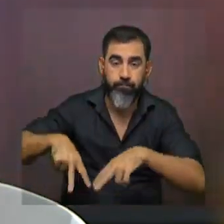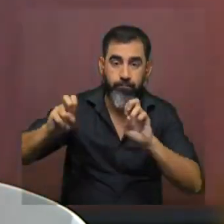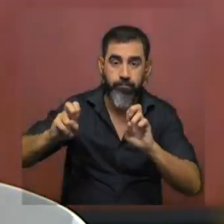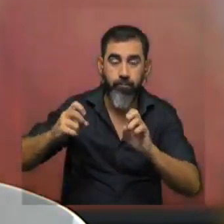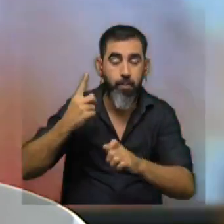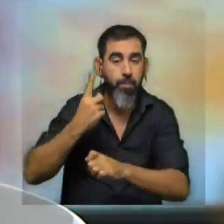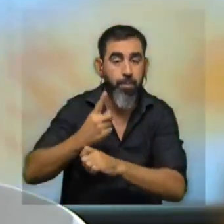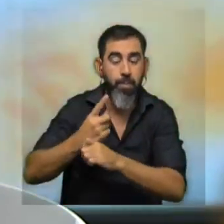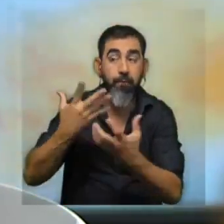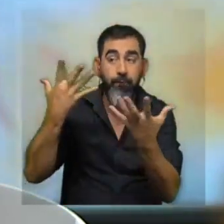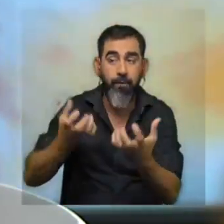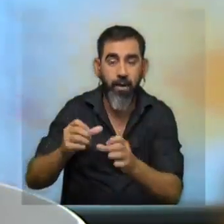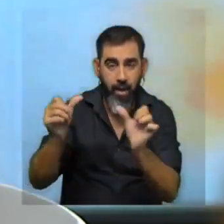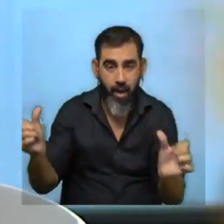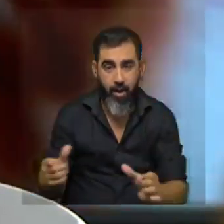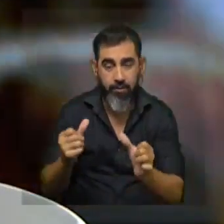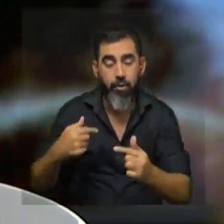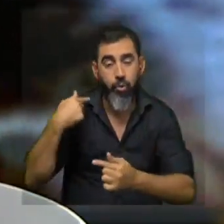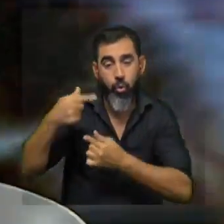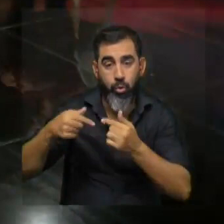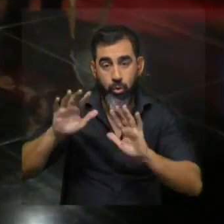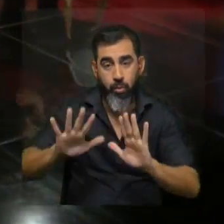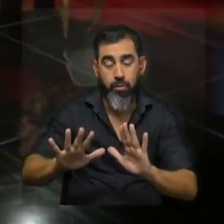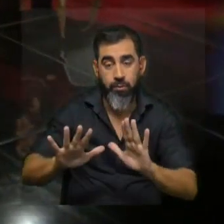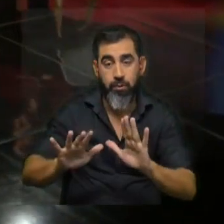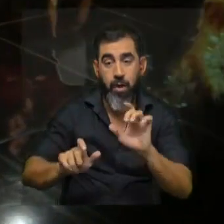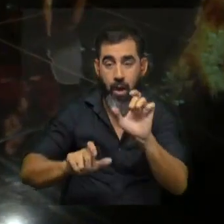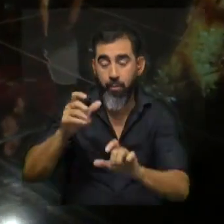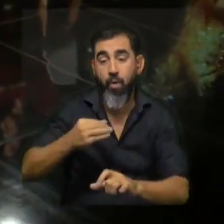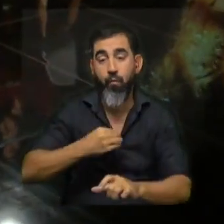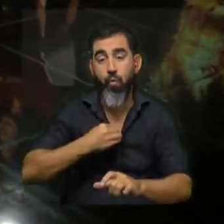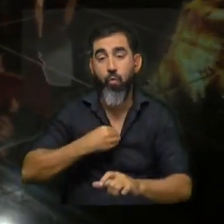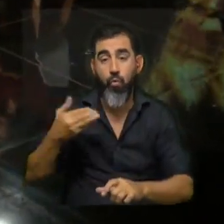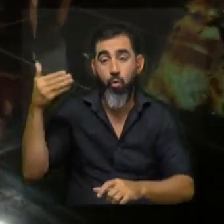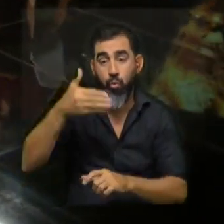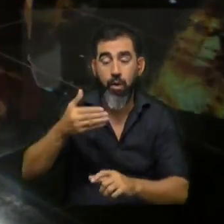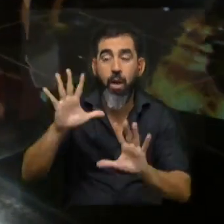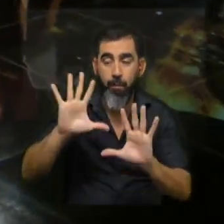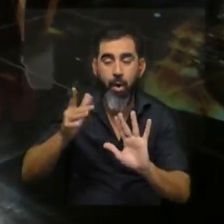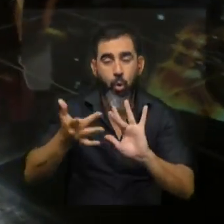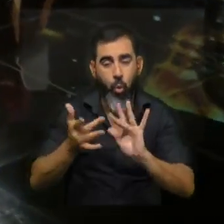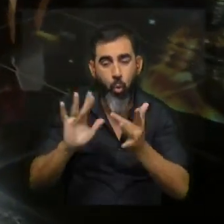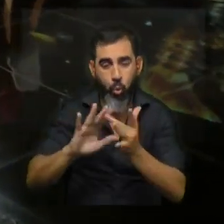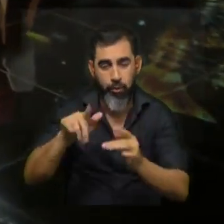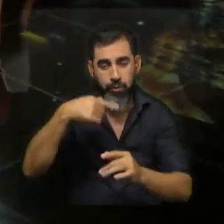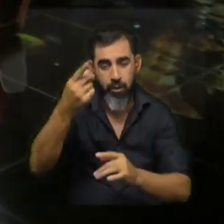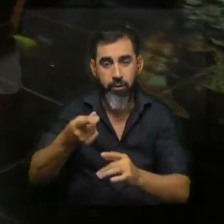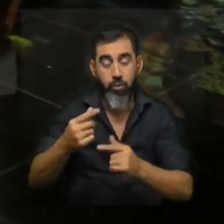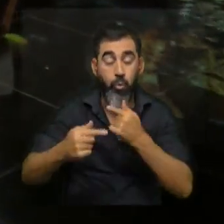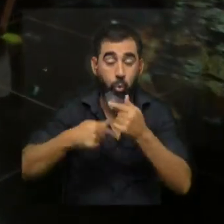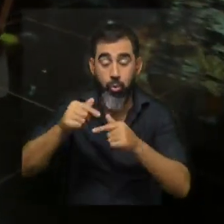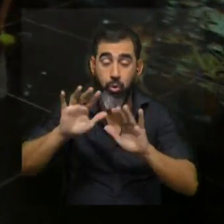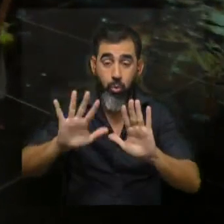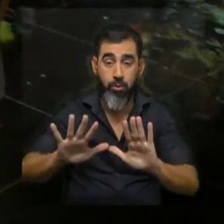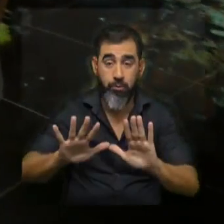que lo primero que queríamos hacer así que vamos a seguir por eso la gente que se ofreció a participar probablemente la estemos contactando y bueno continuar por ahí